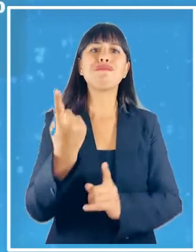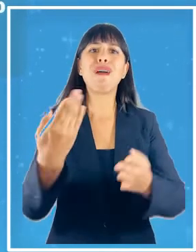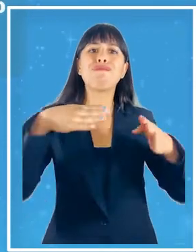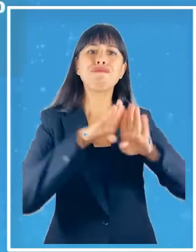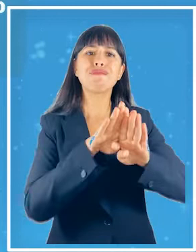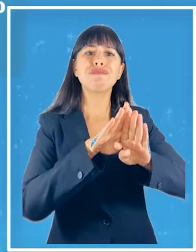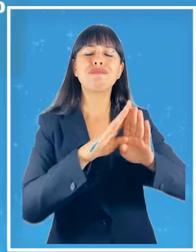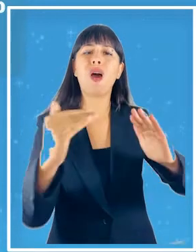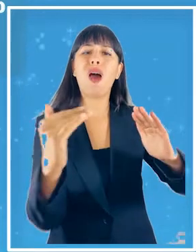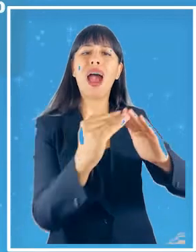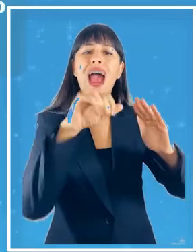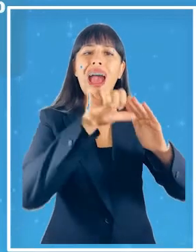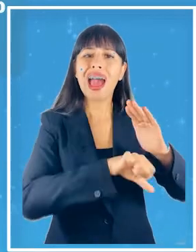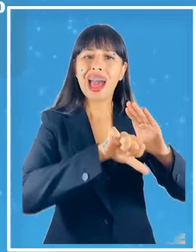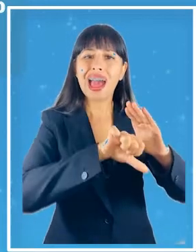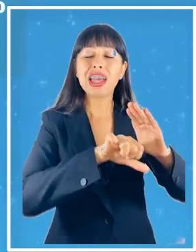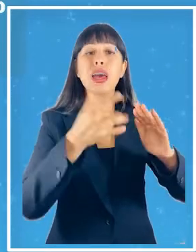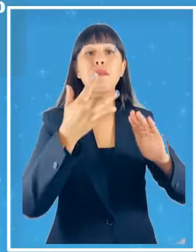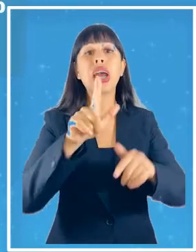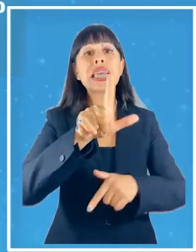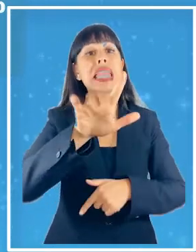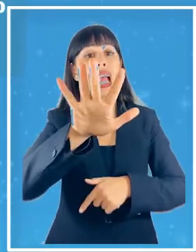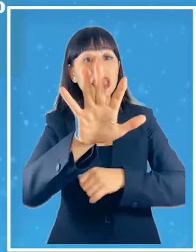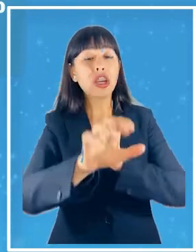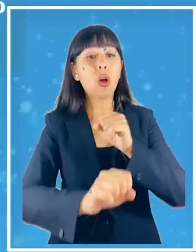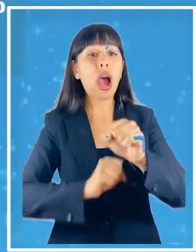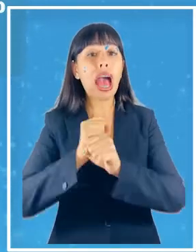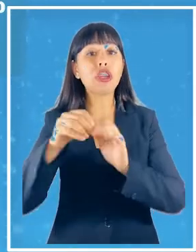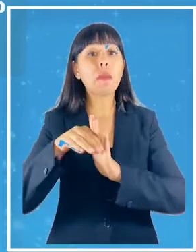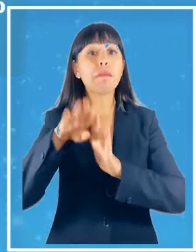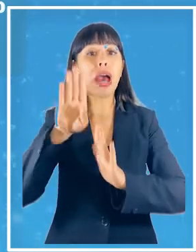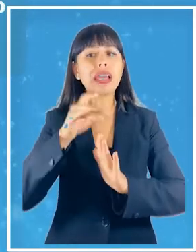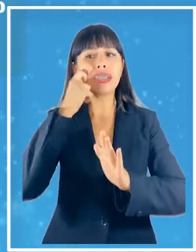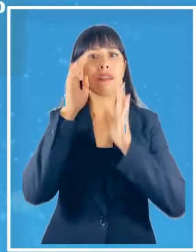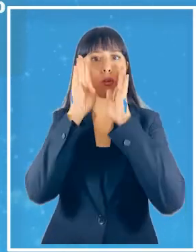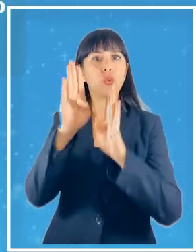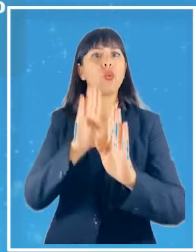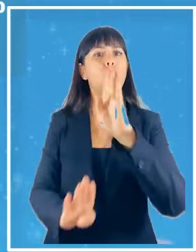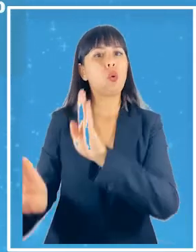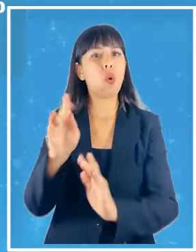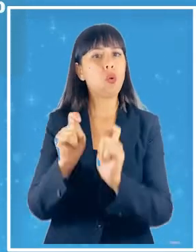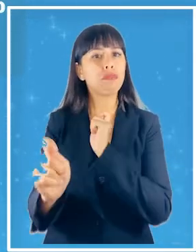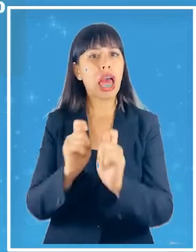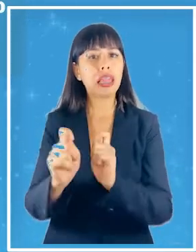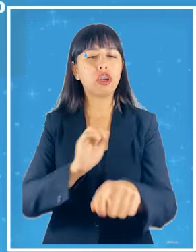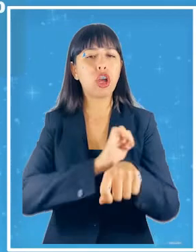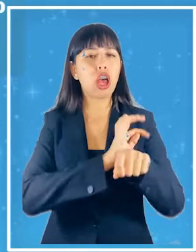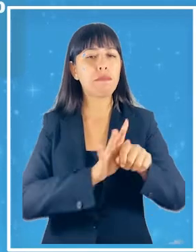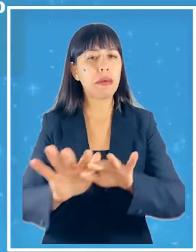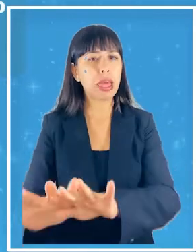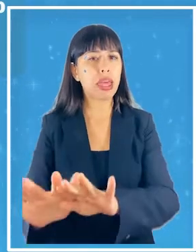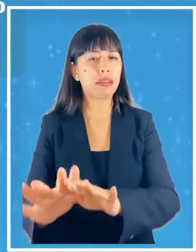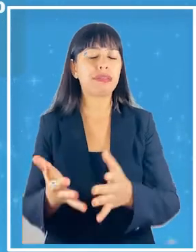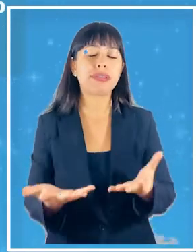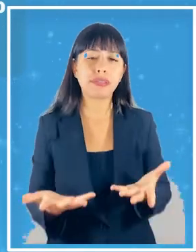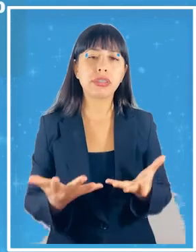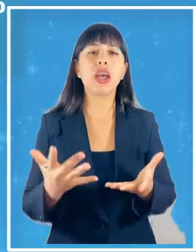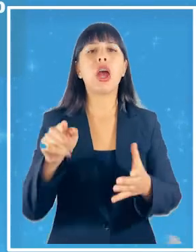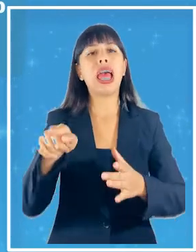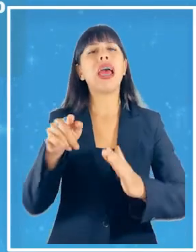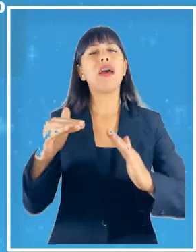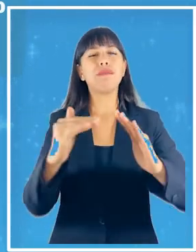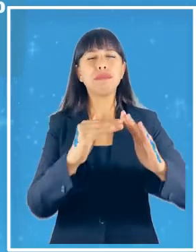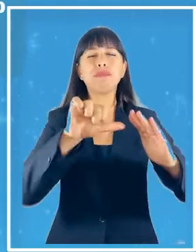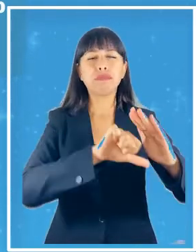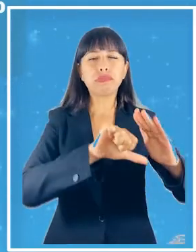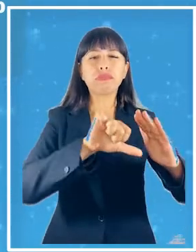confinado ya que las personas mayores de 75 años fueron una población objeto de cuidado durante la pandemia por